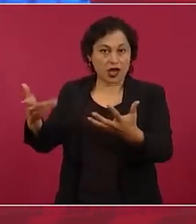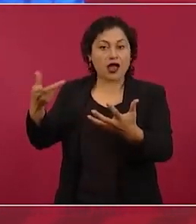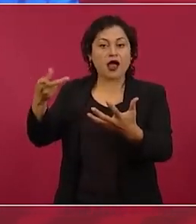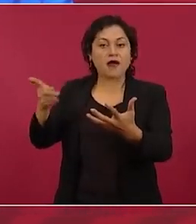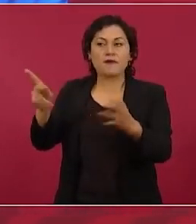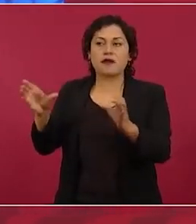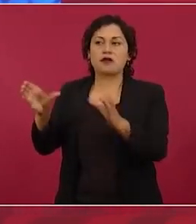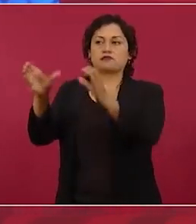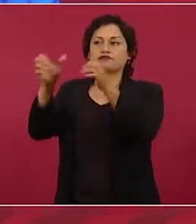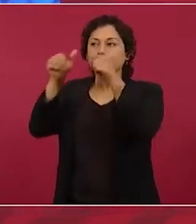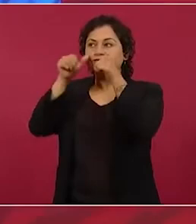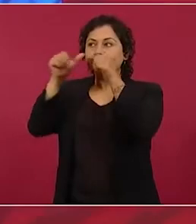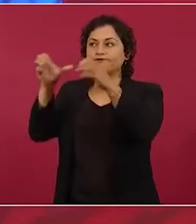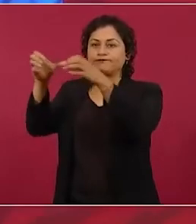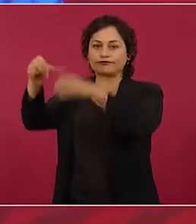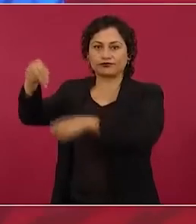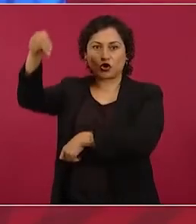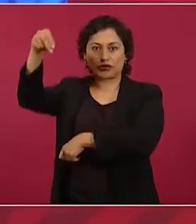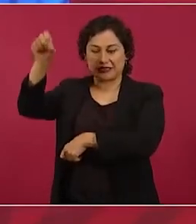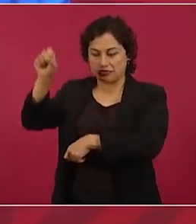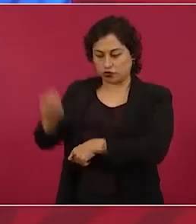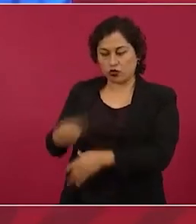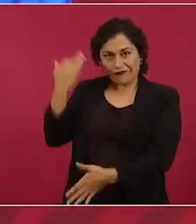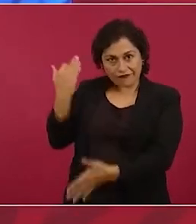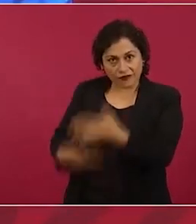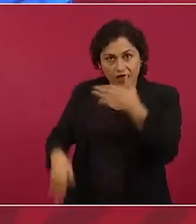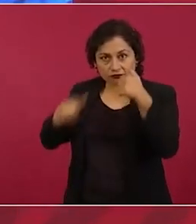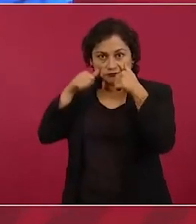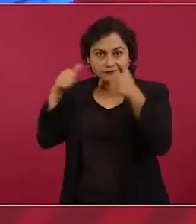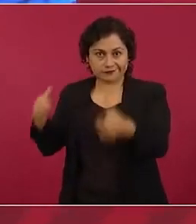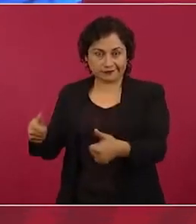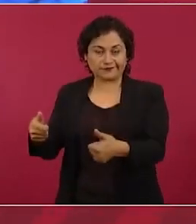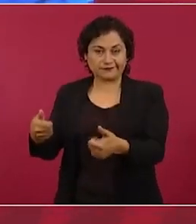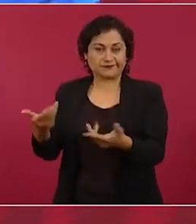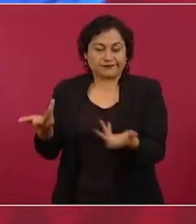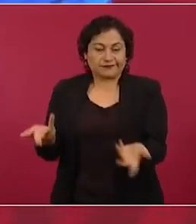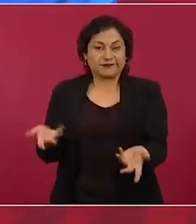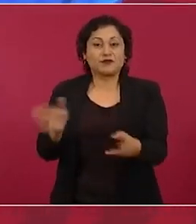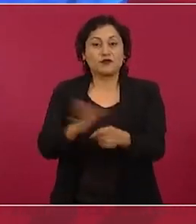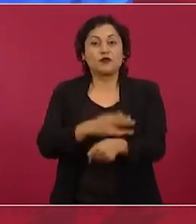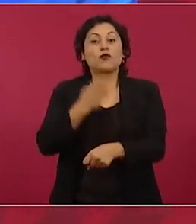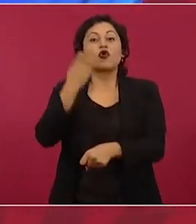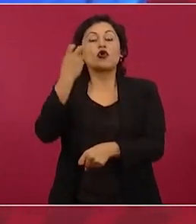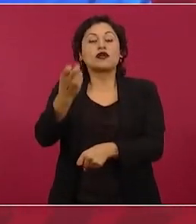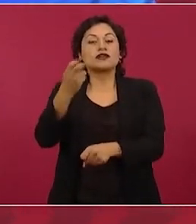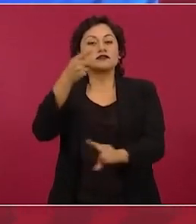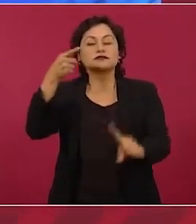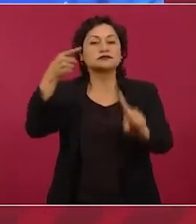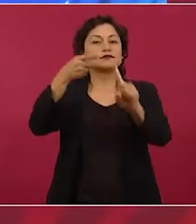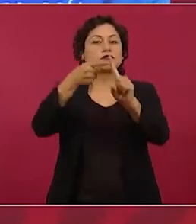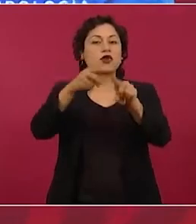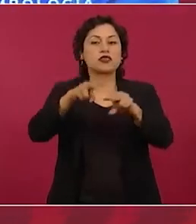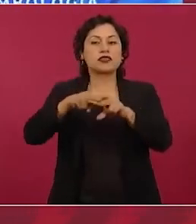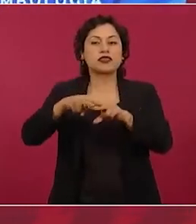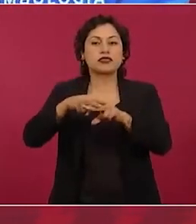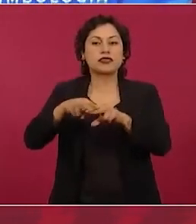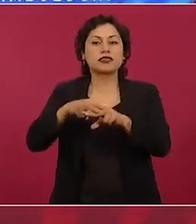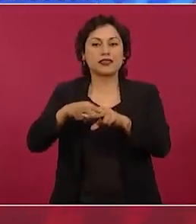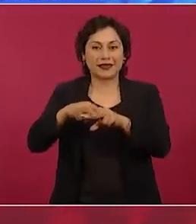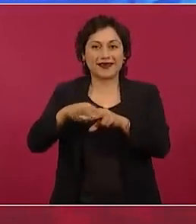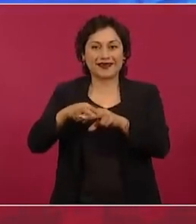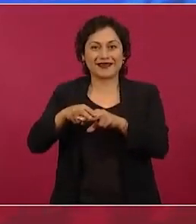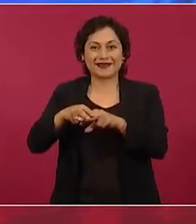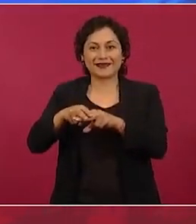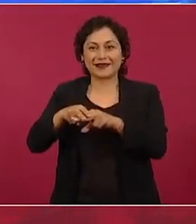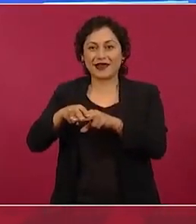del norte. Entonces, con el tren se va a llegar acá y luego se va a llegar